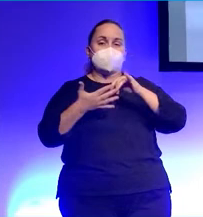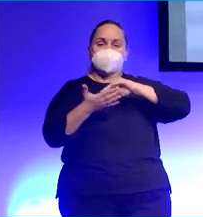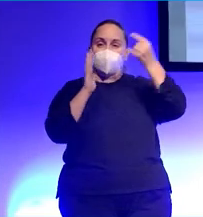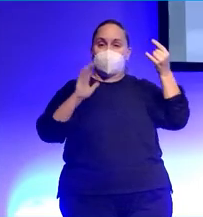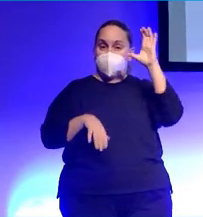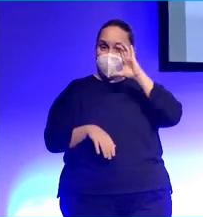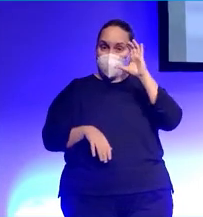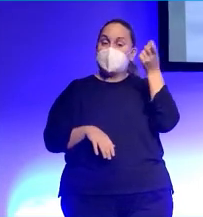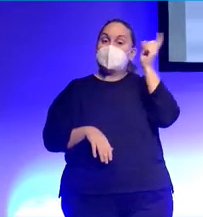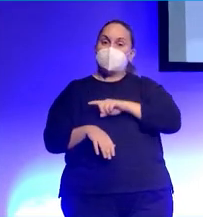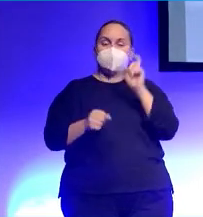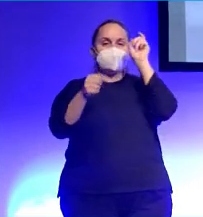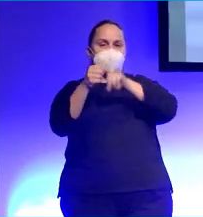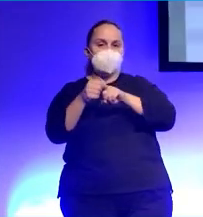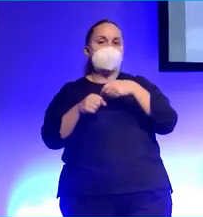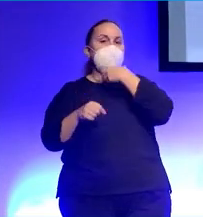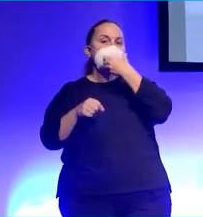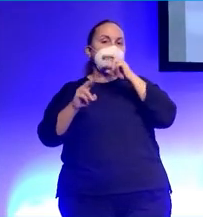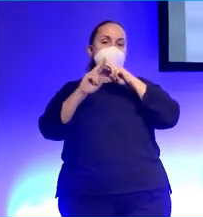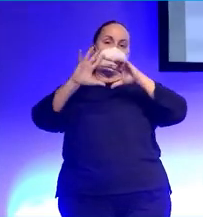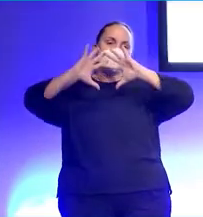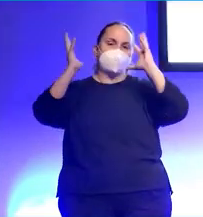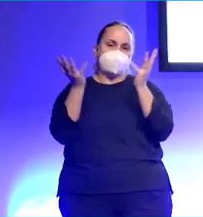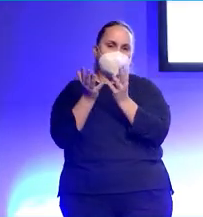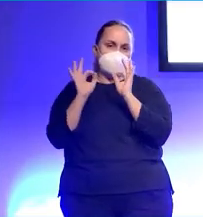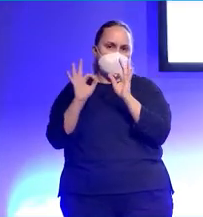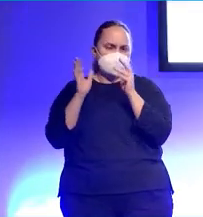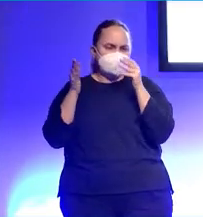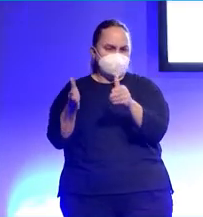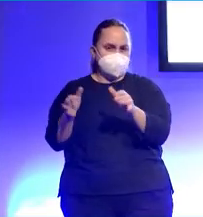poquito en la parte de Apple Esfera, sobre Apple específicamente. Entonces,